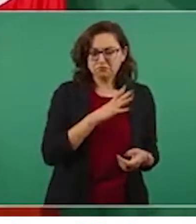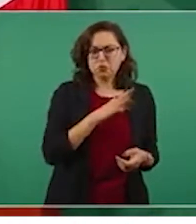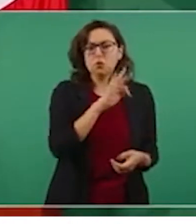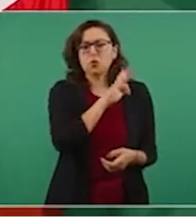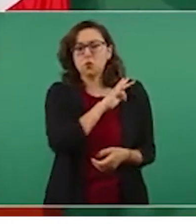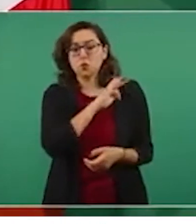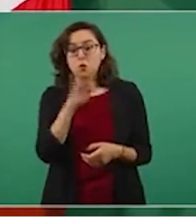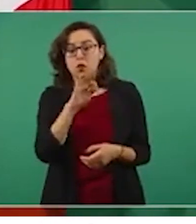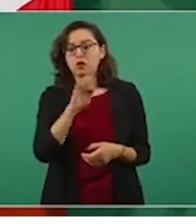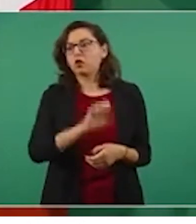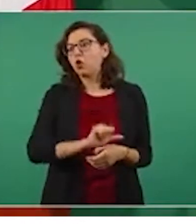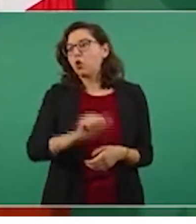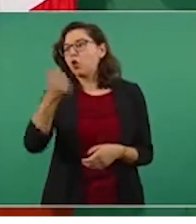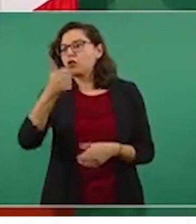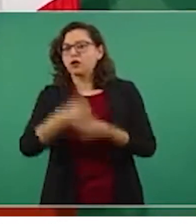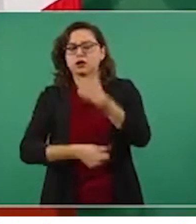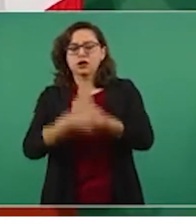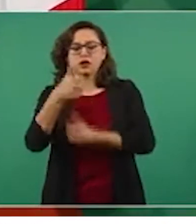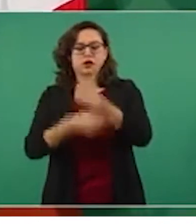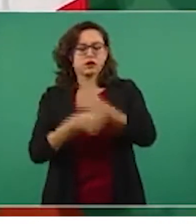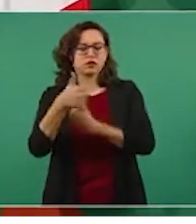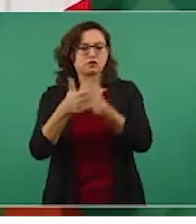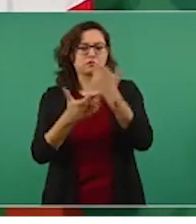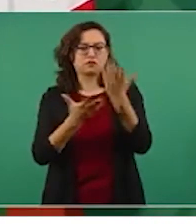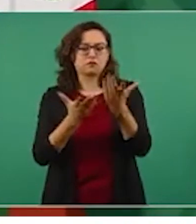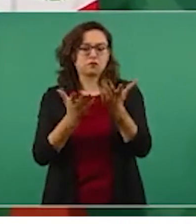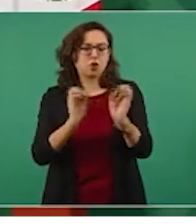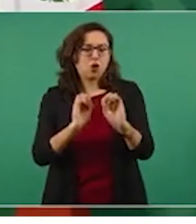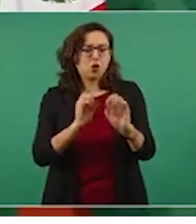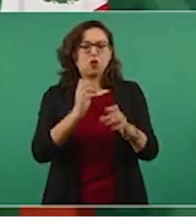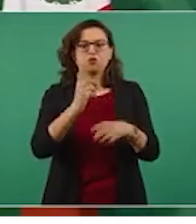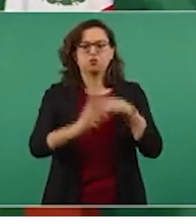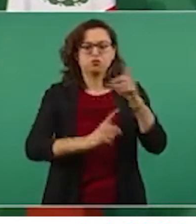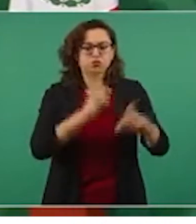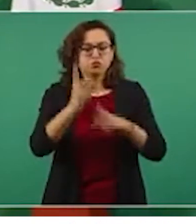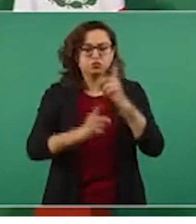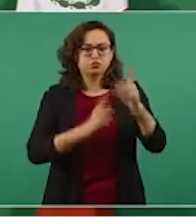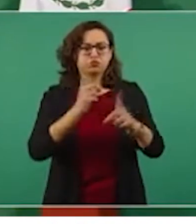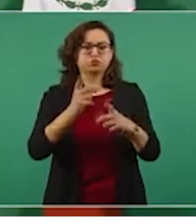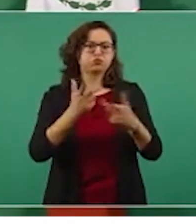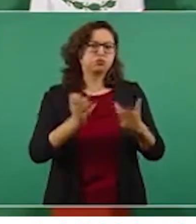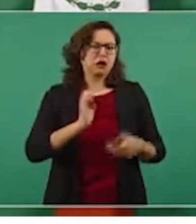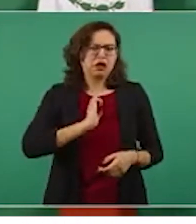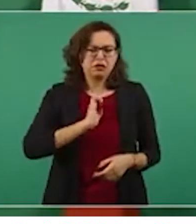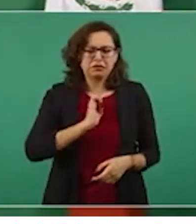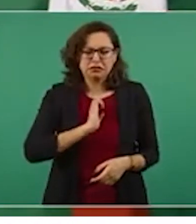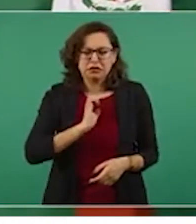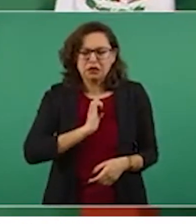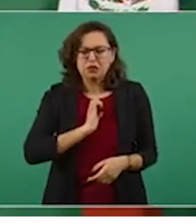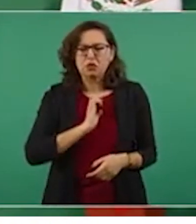en el ámbito deportivo, como entrenadores,